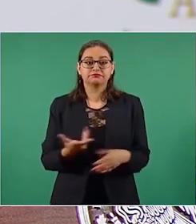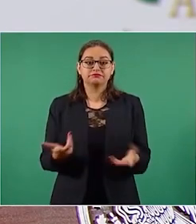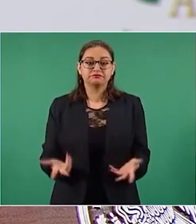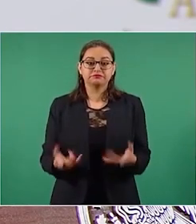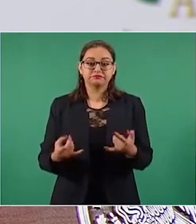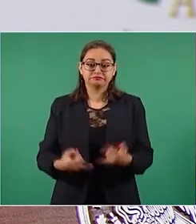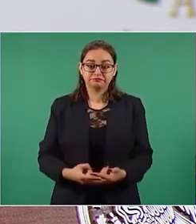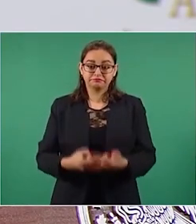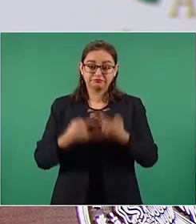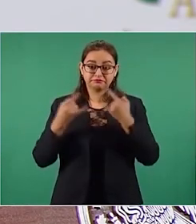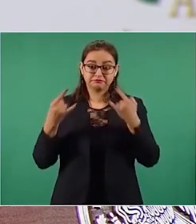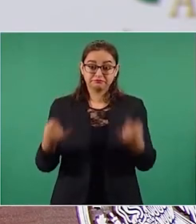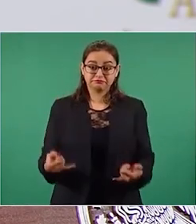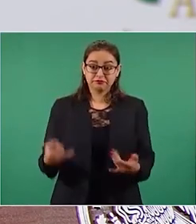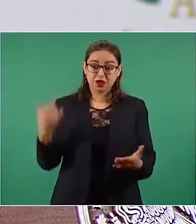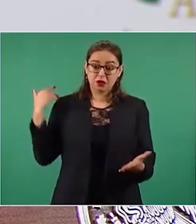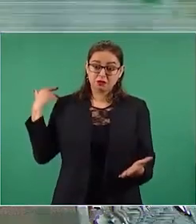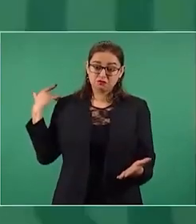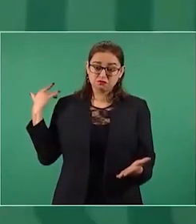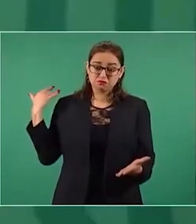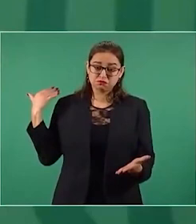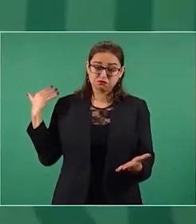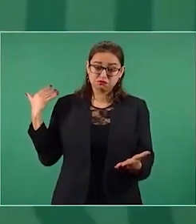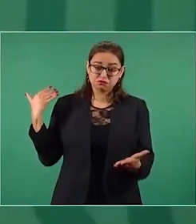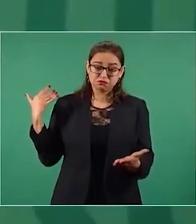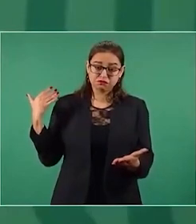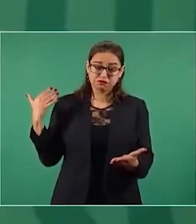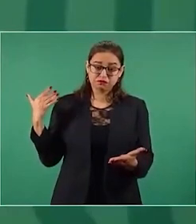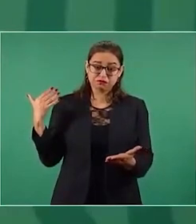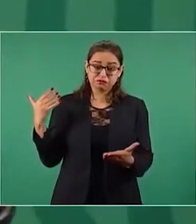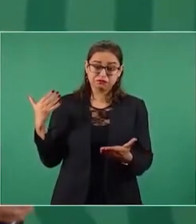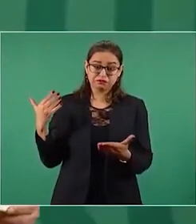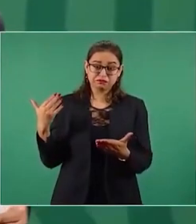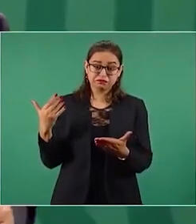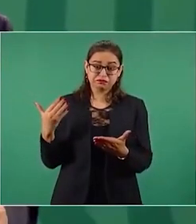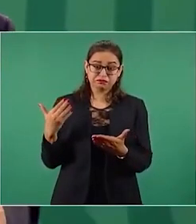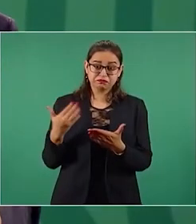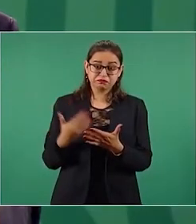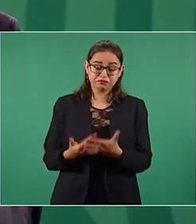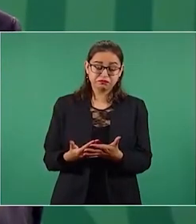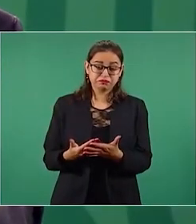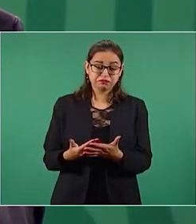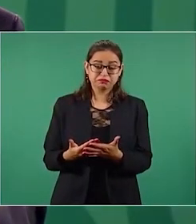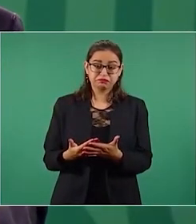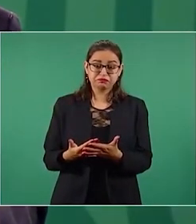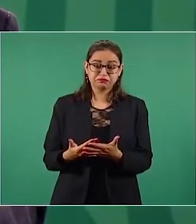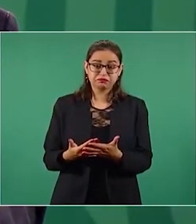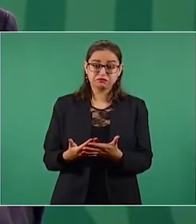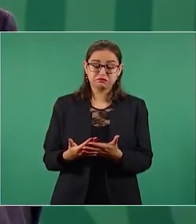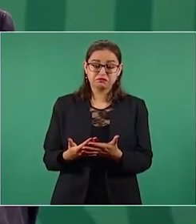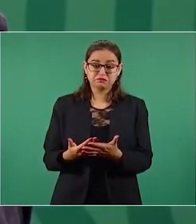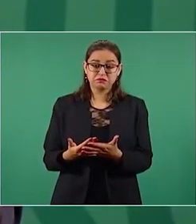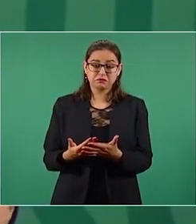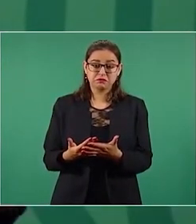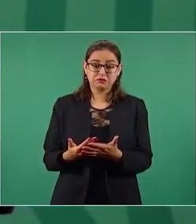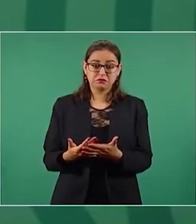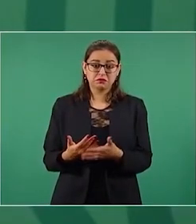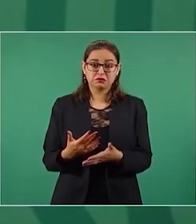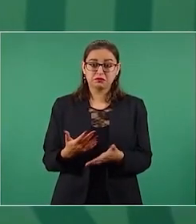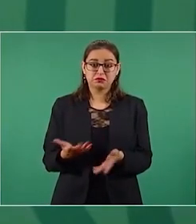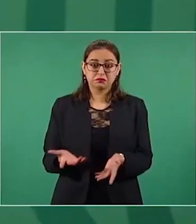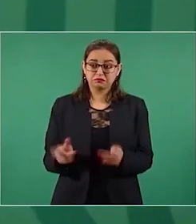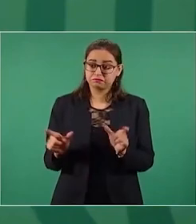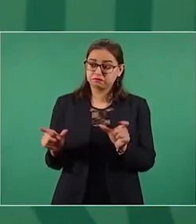ha llevado a cabo solo lo de limitar, de estar